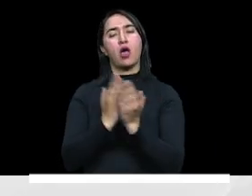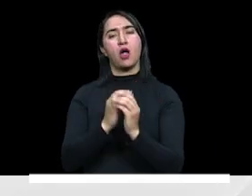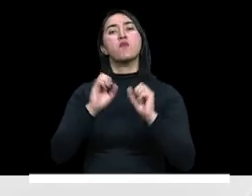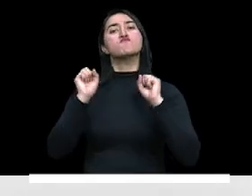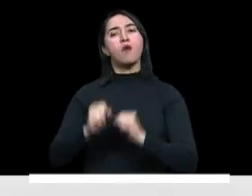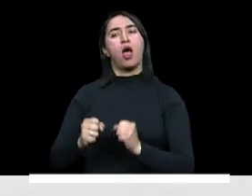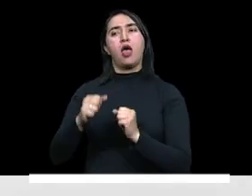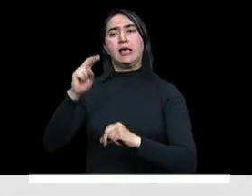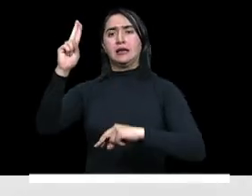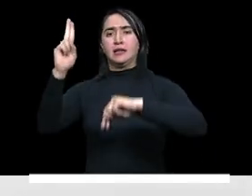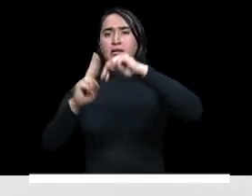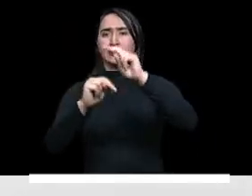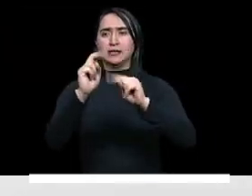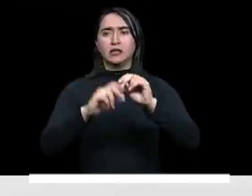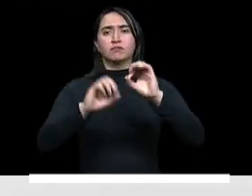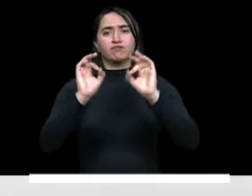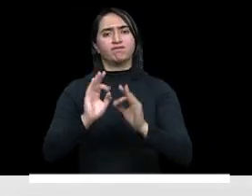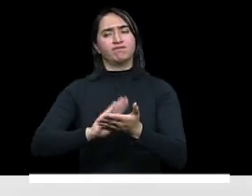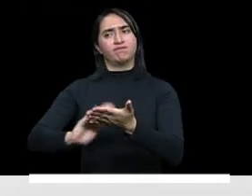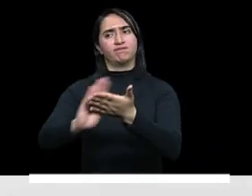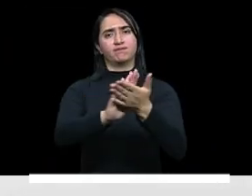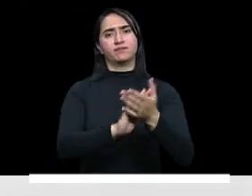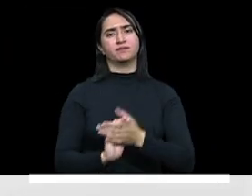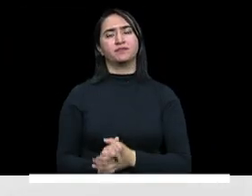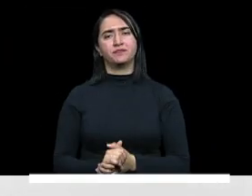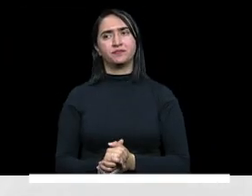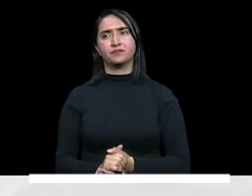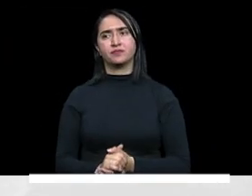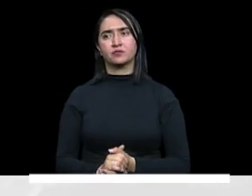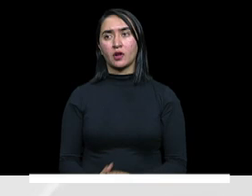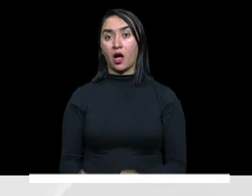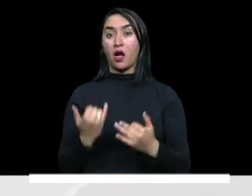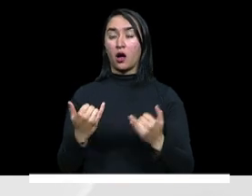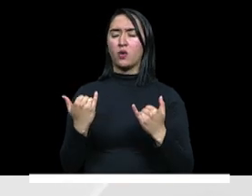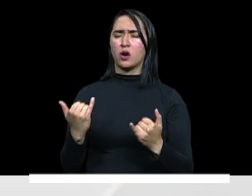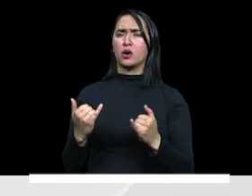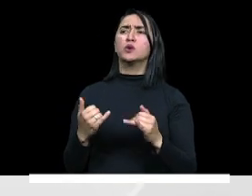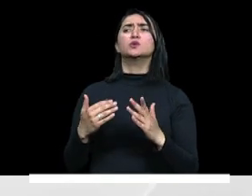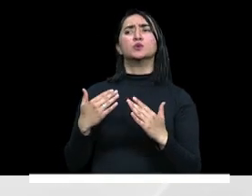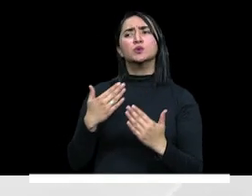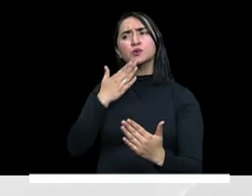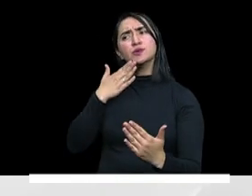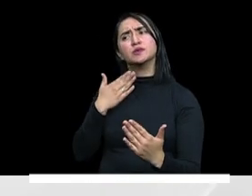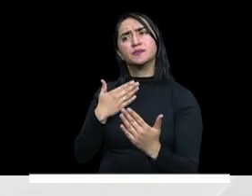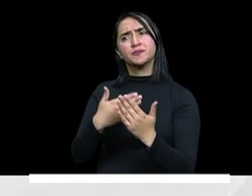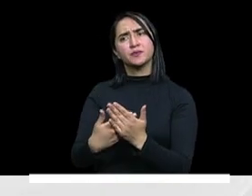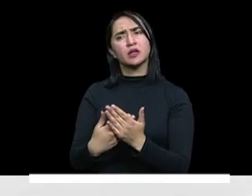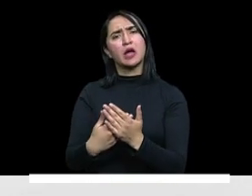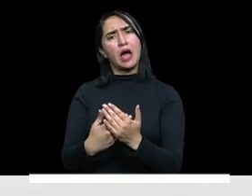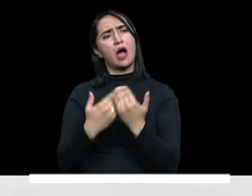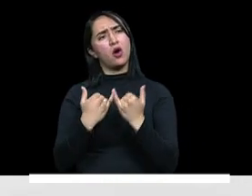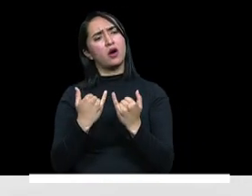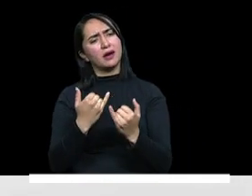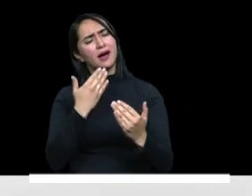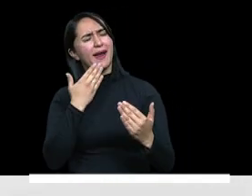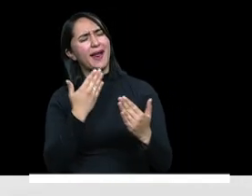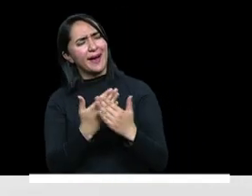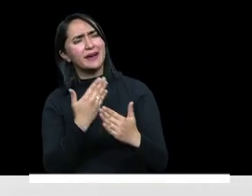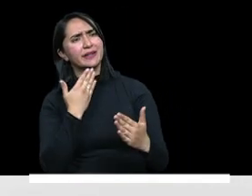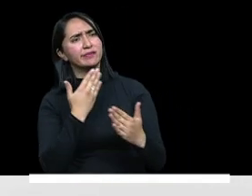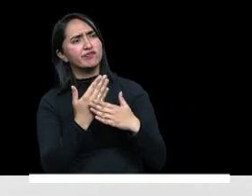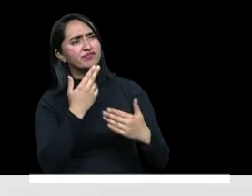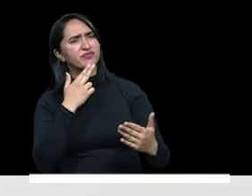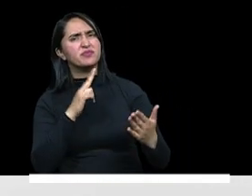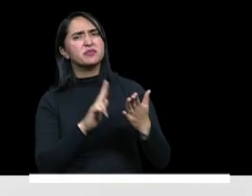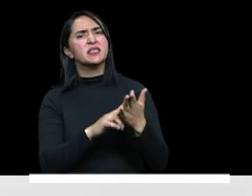llegan a feliz término. Creo que ha sido muy valioso y con eso, señora ministra, queremos mandar un agradecimiento y un